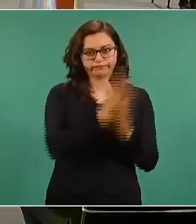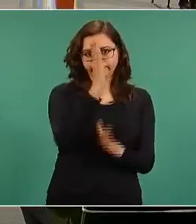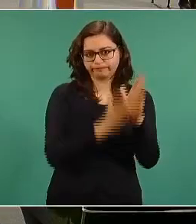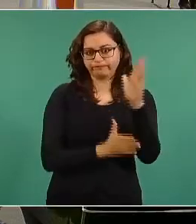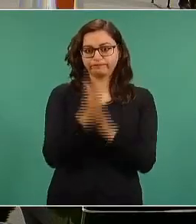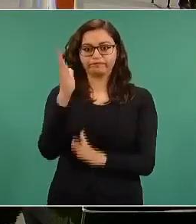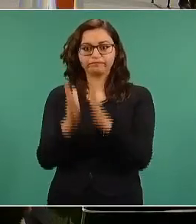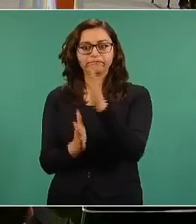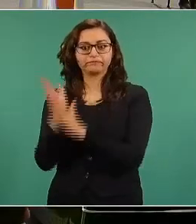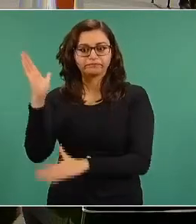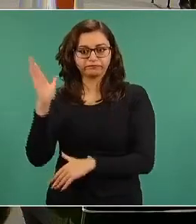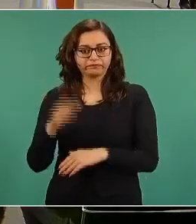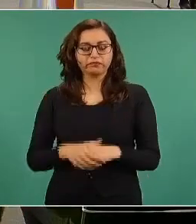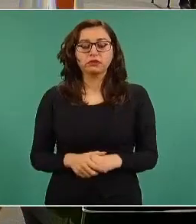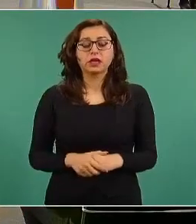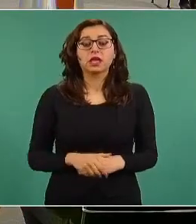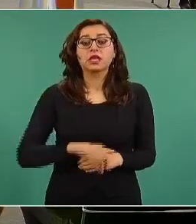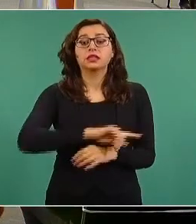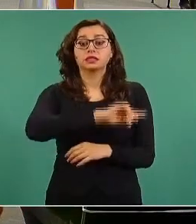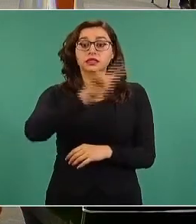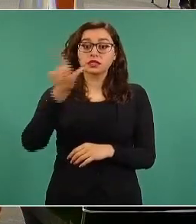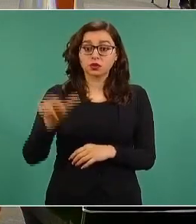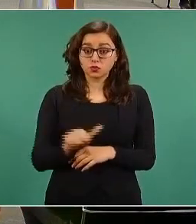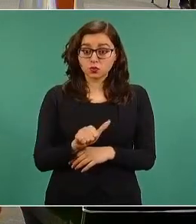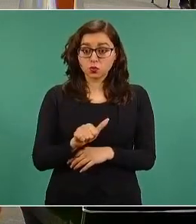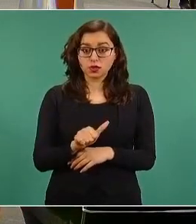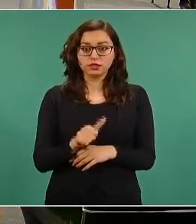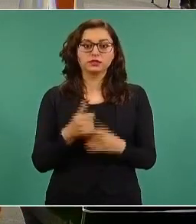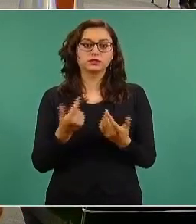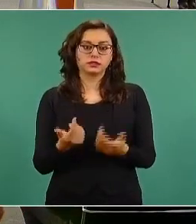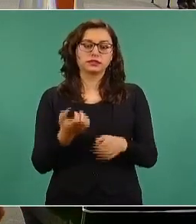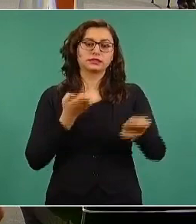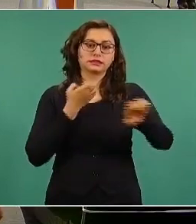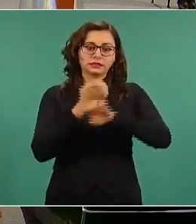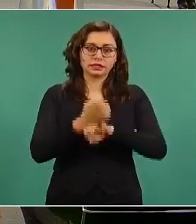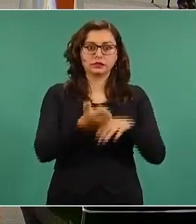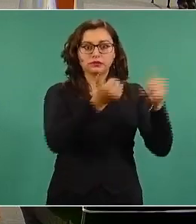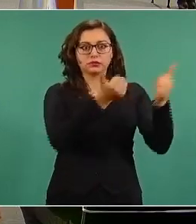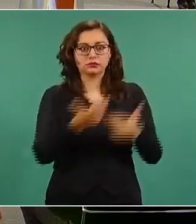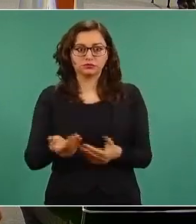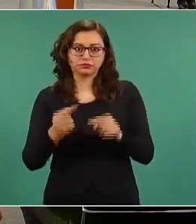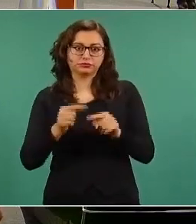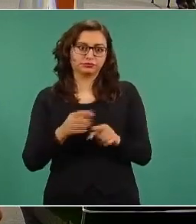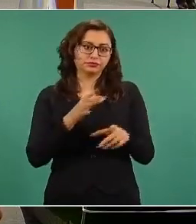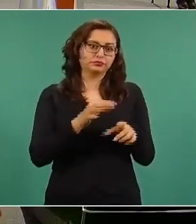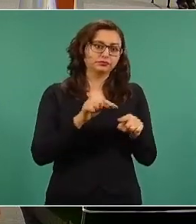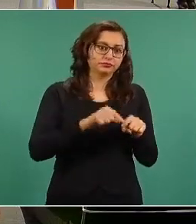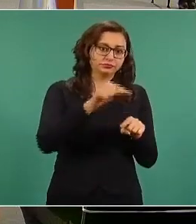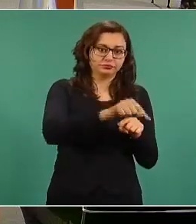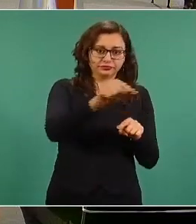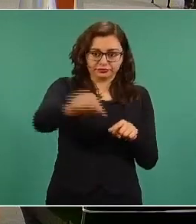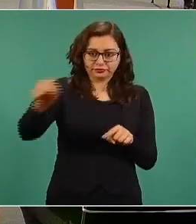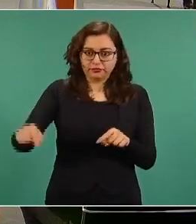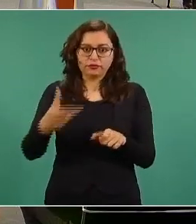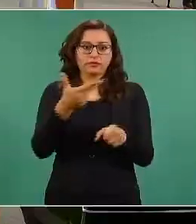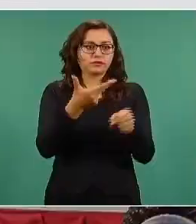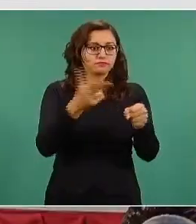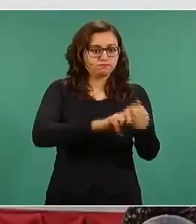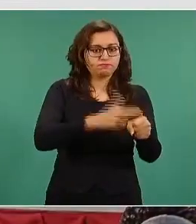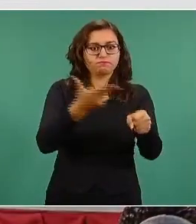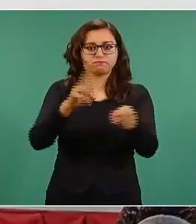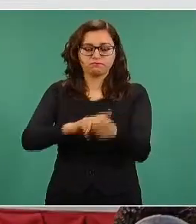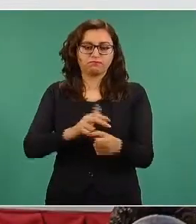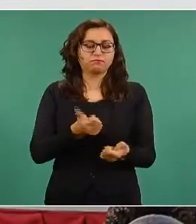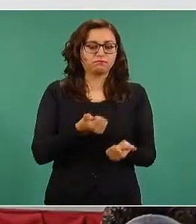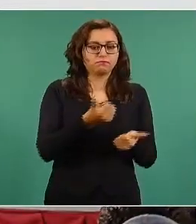a los puntos principales en los estados y posteriormente a los diferentes hospitales donde la